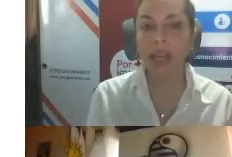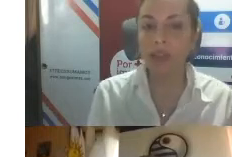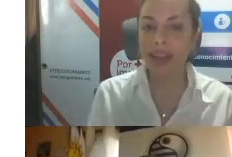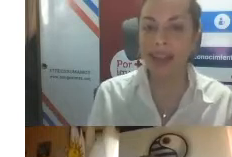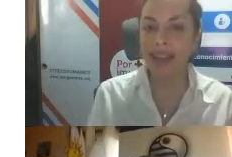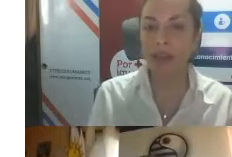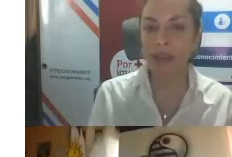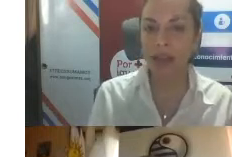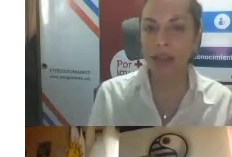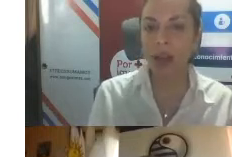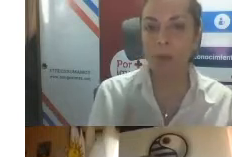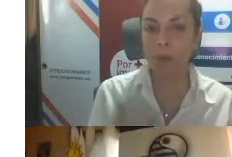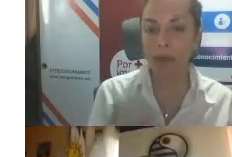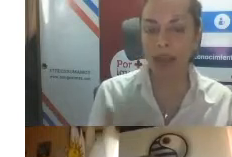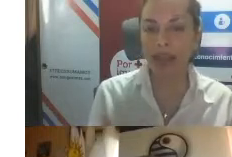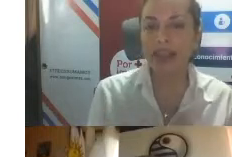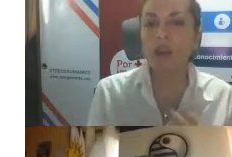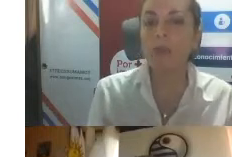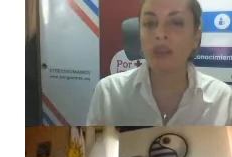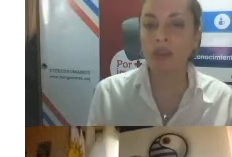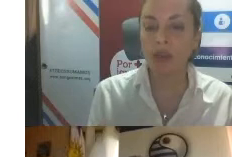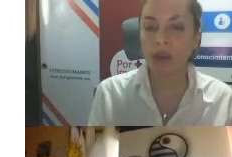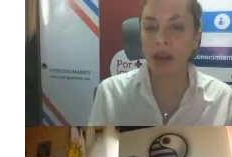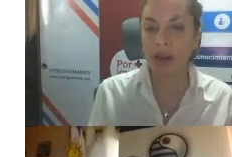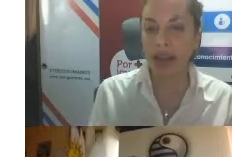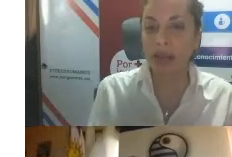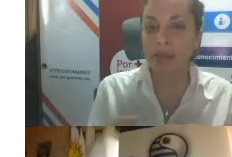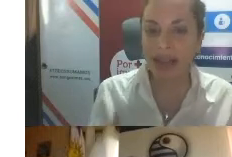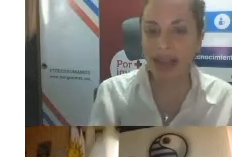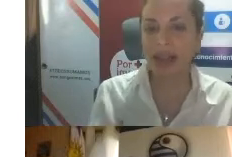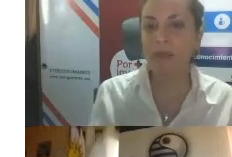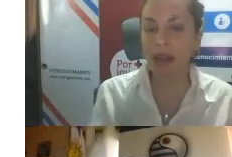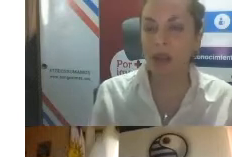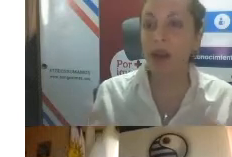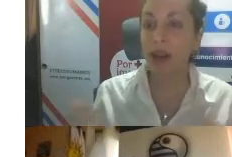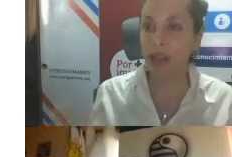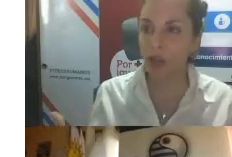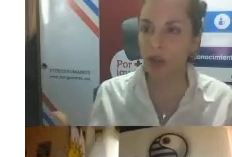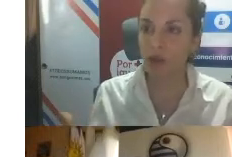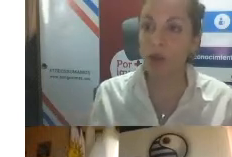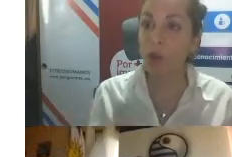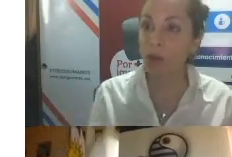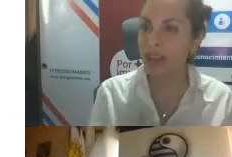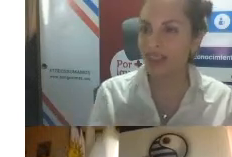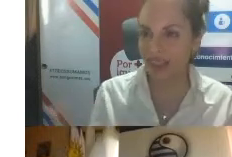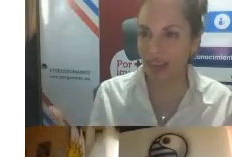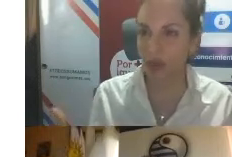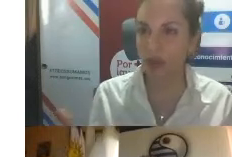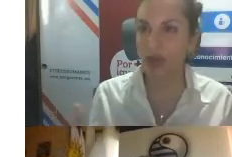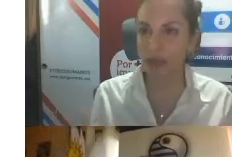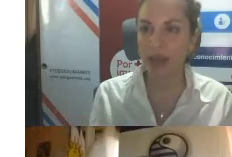Y contarles que también esta Convención enmarca varios artículos muy